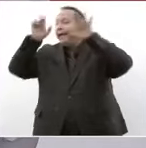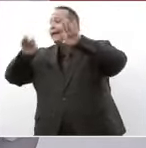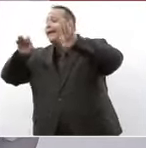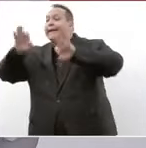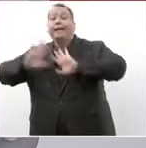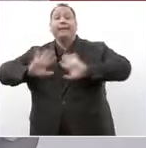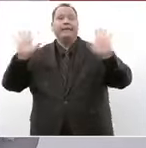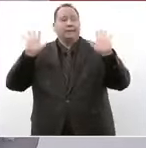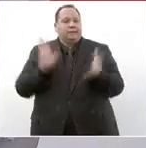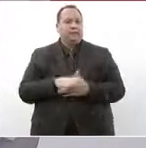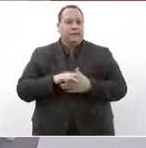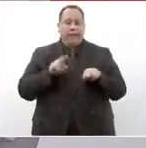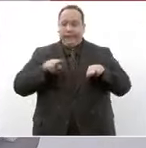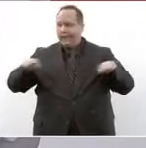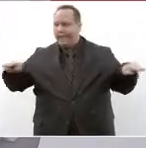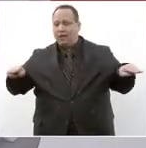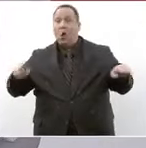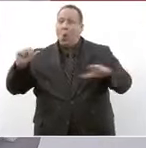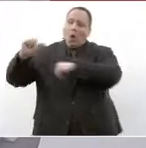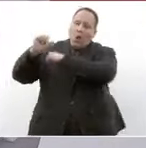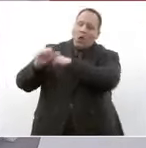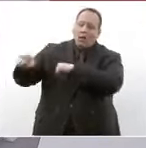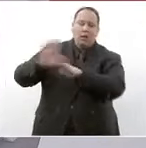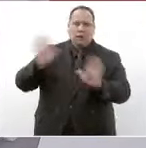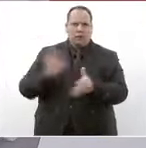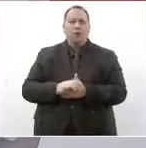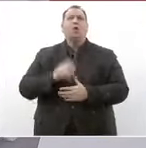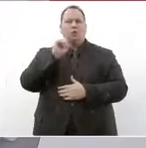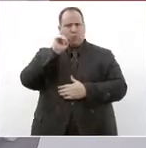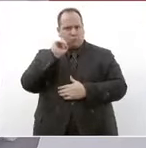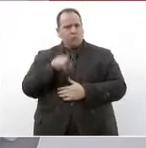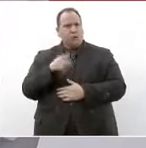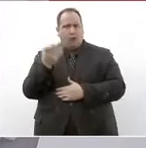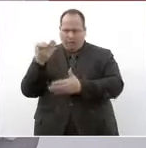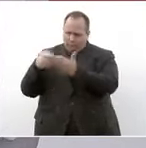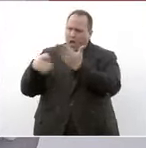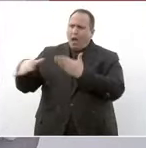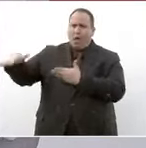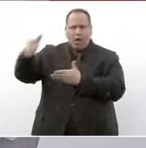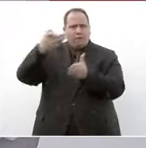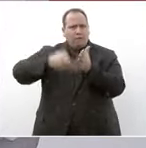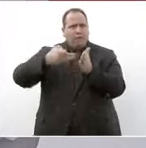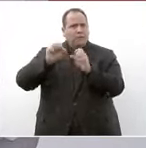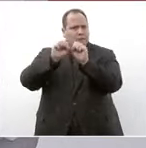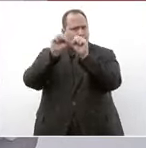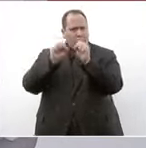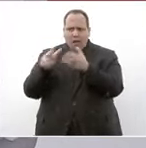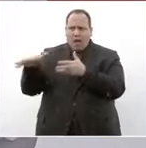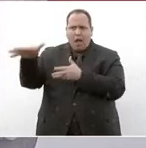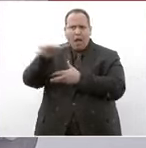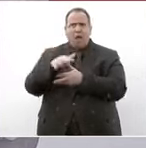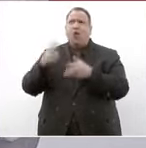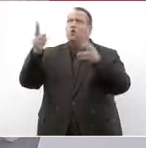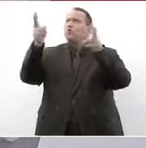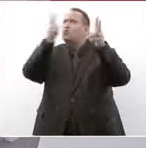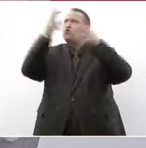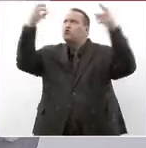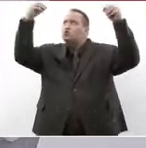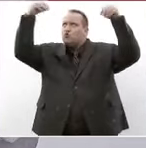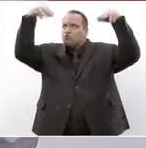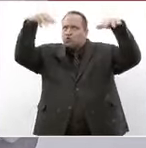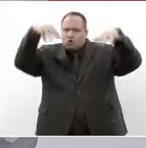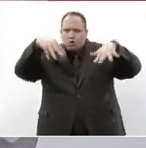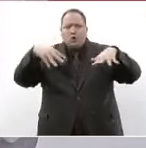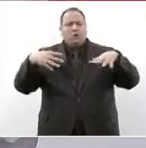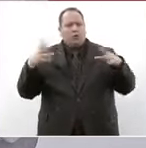y desde luego quirófanos, sino también se necesita de un sistema de aire acondicionado